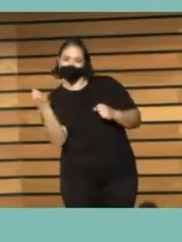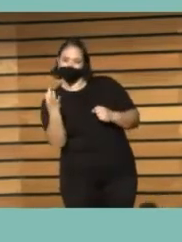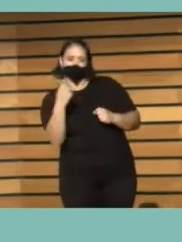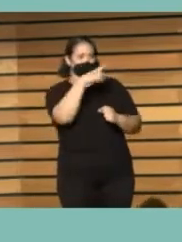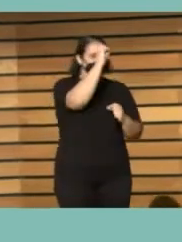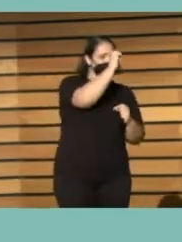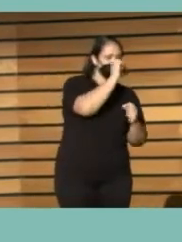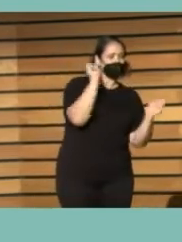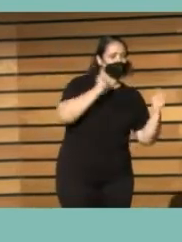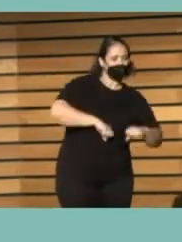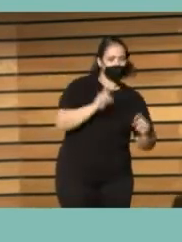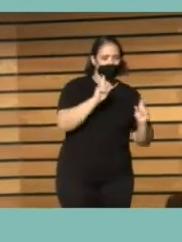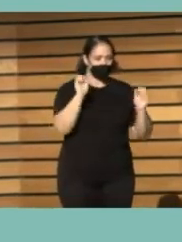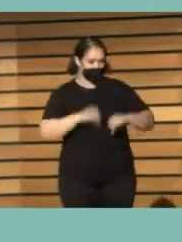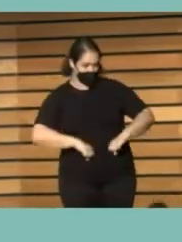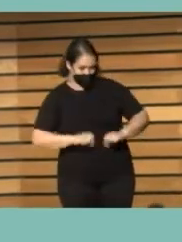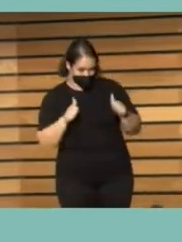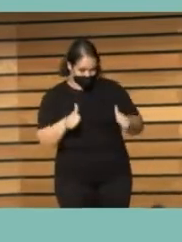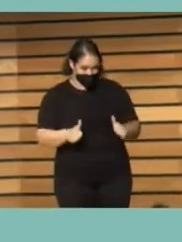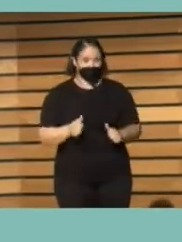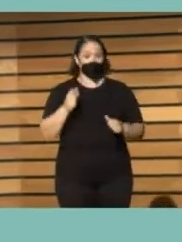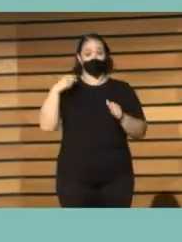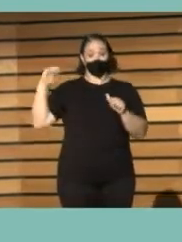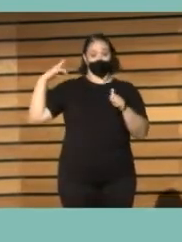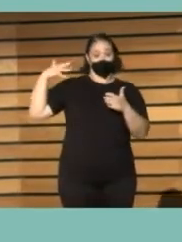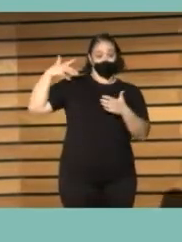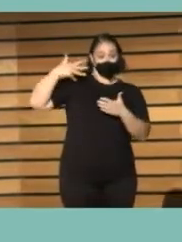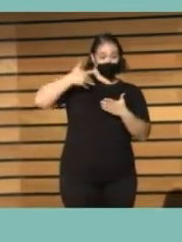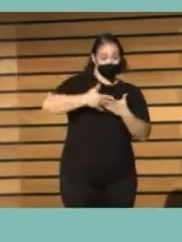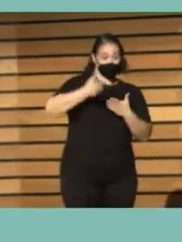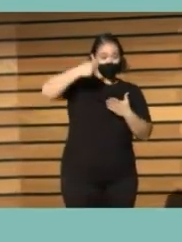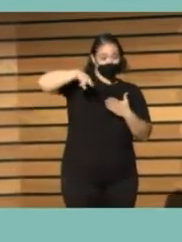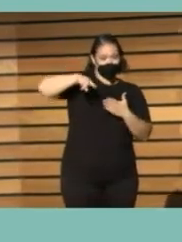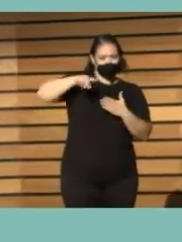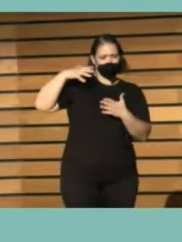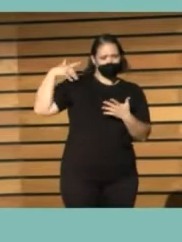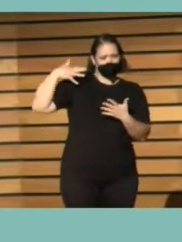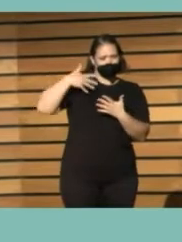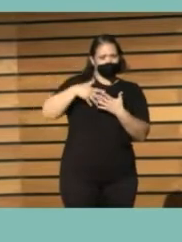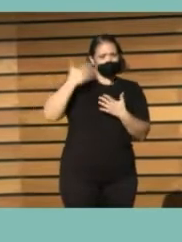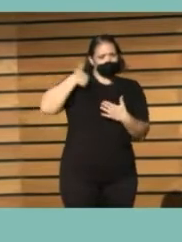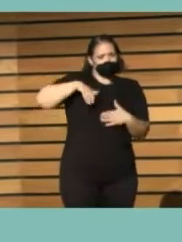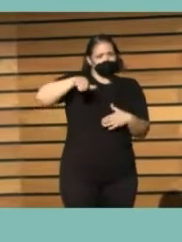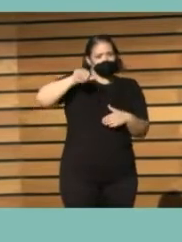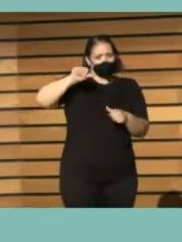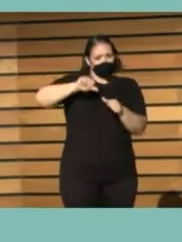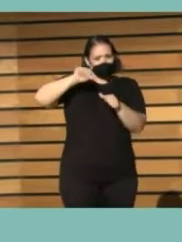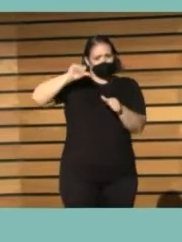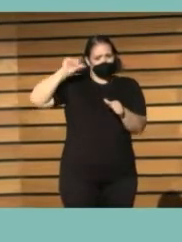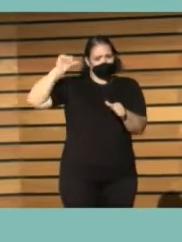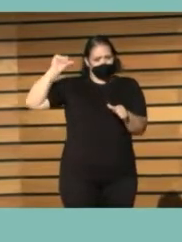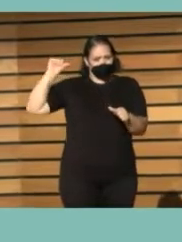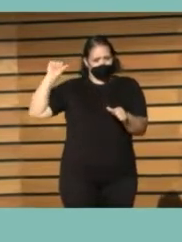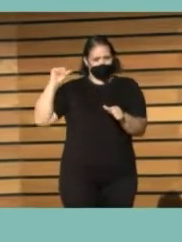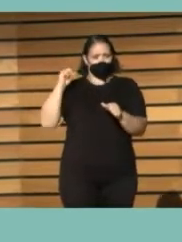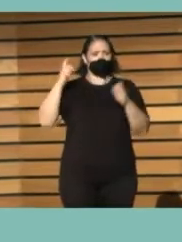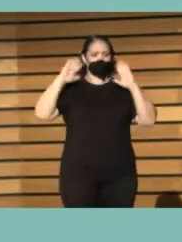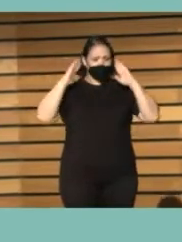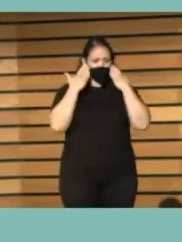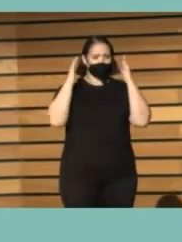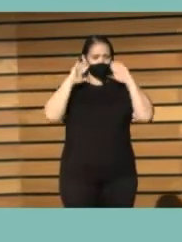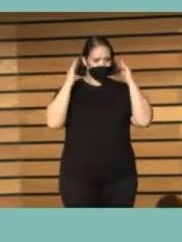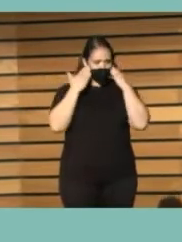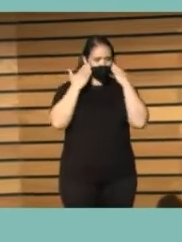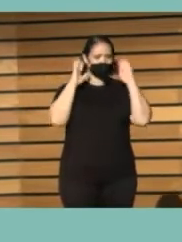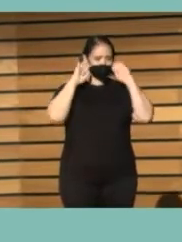cada uno. A lo largo de estos años, y muchos de vosotros lleváis aquí muchísimo tiempo y habéis estado presente a lo largo de